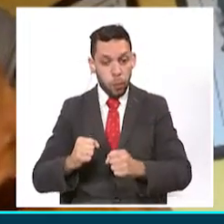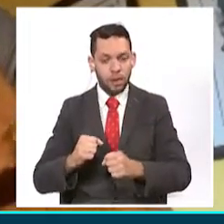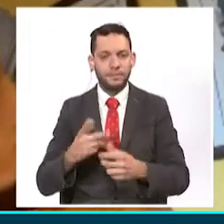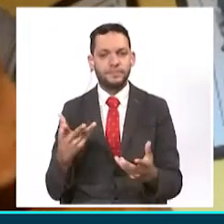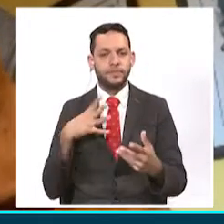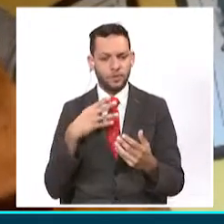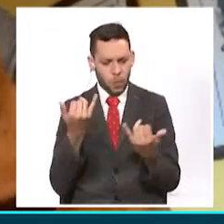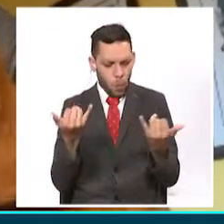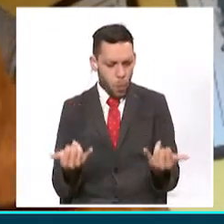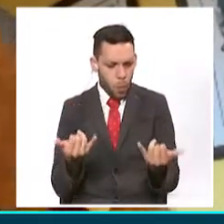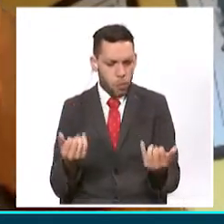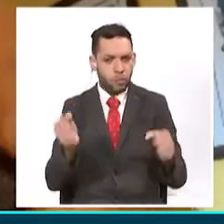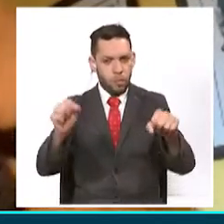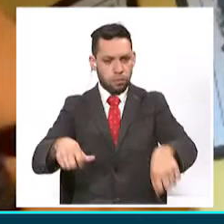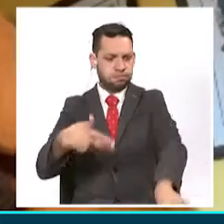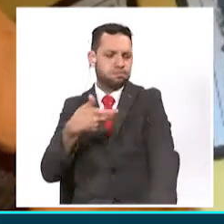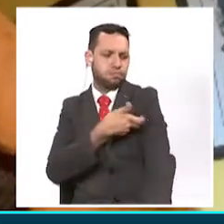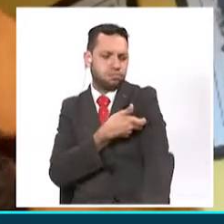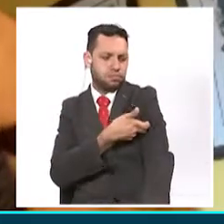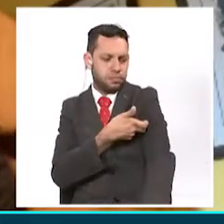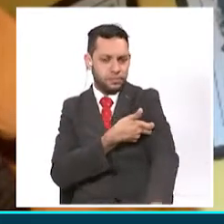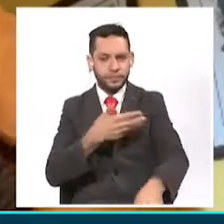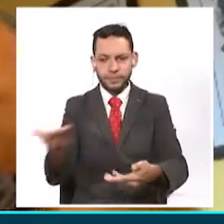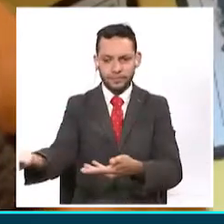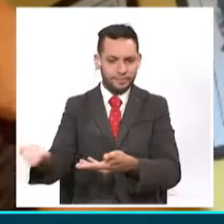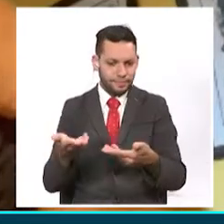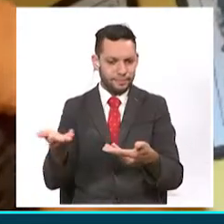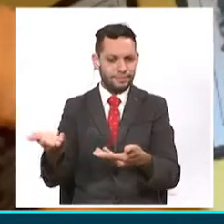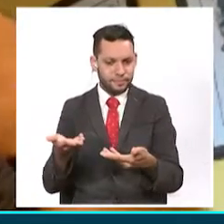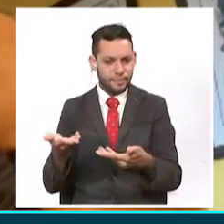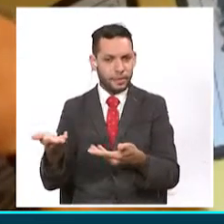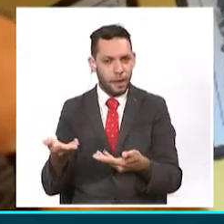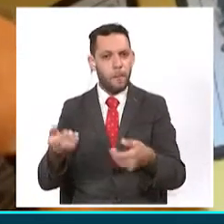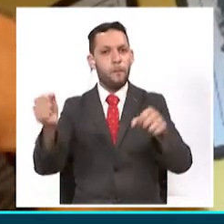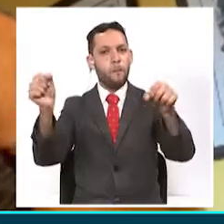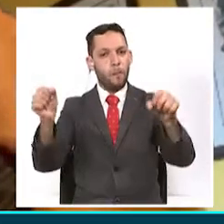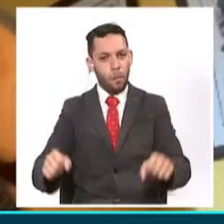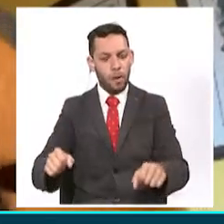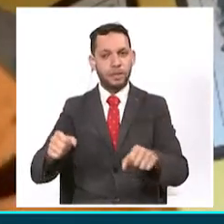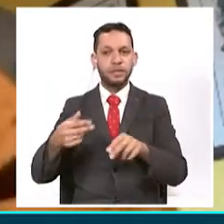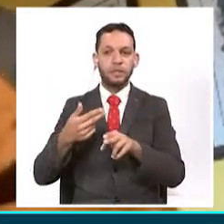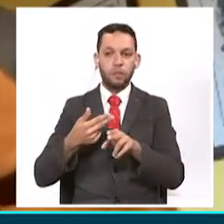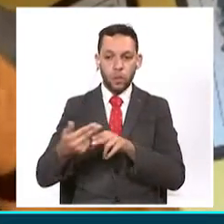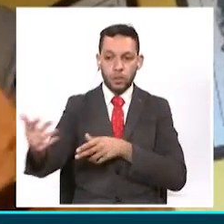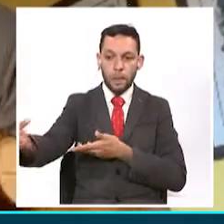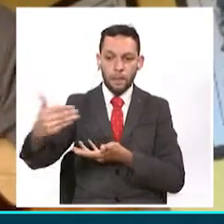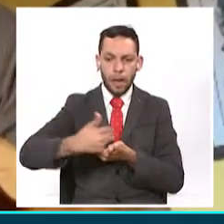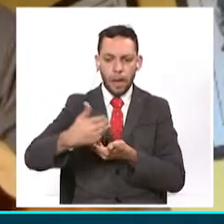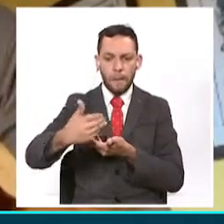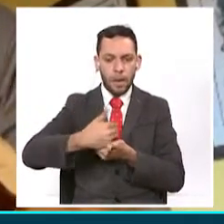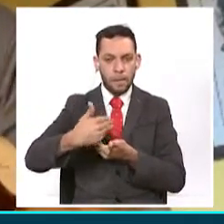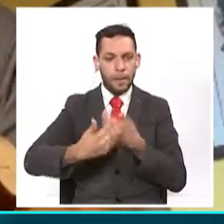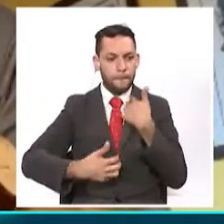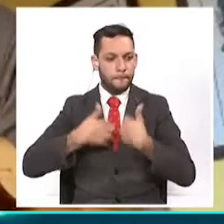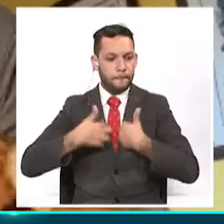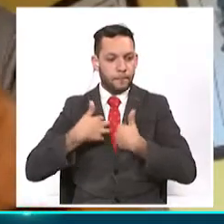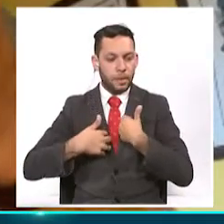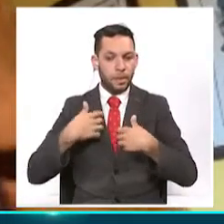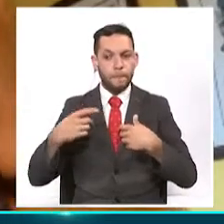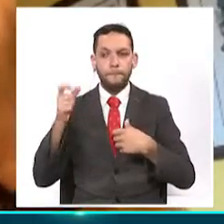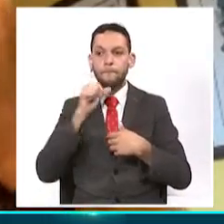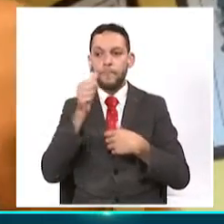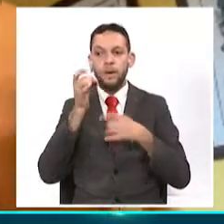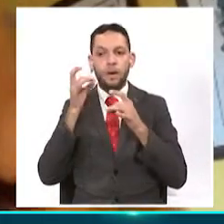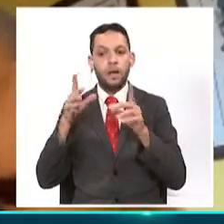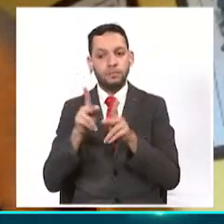granito de arena. Cada uno, cuando llegue, vacunémonos. Y mientras eso llega, no contribuyamos a que la cifra salga.